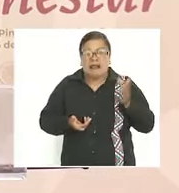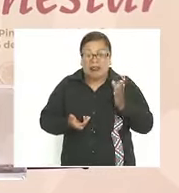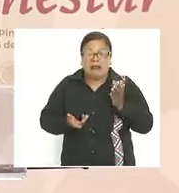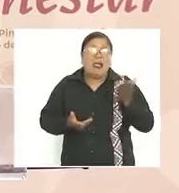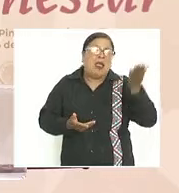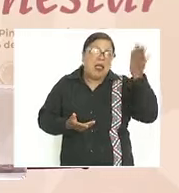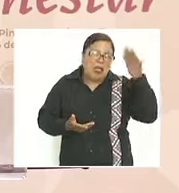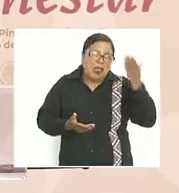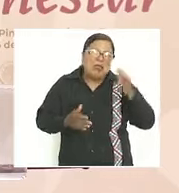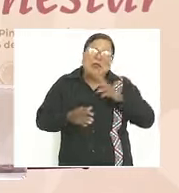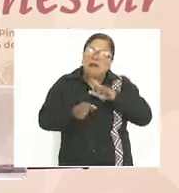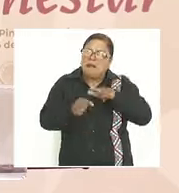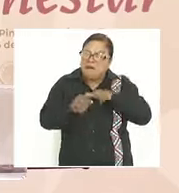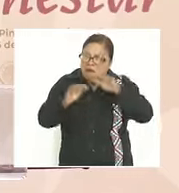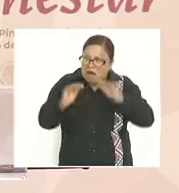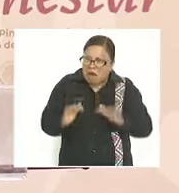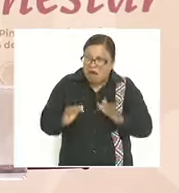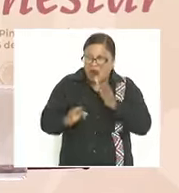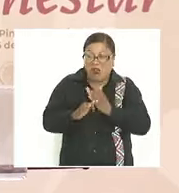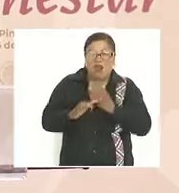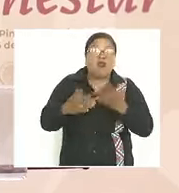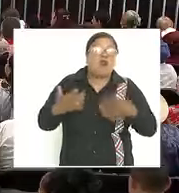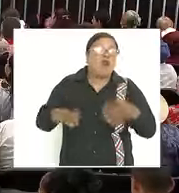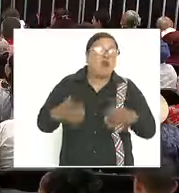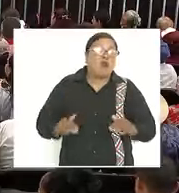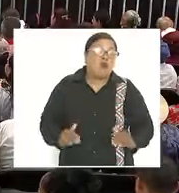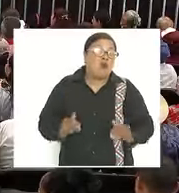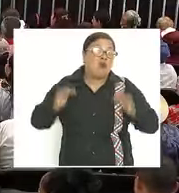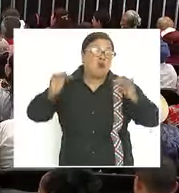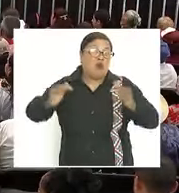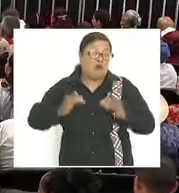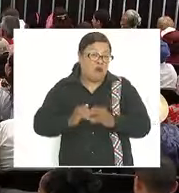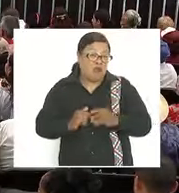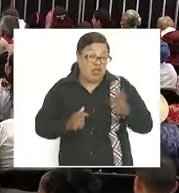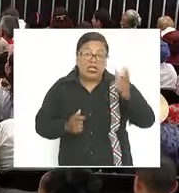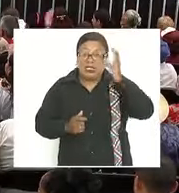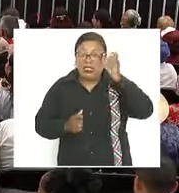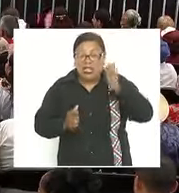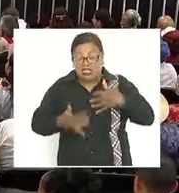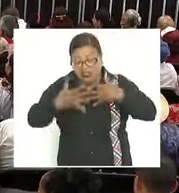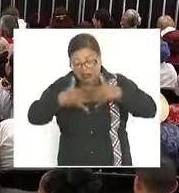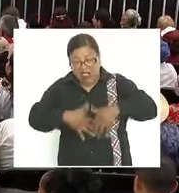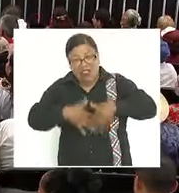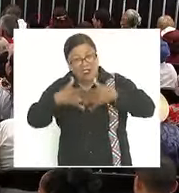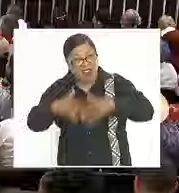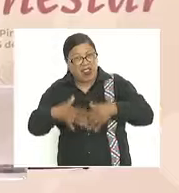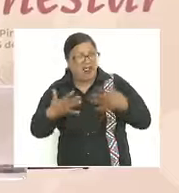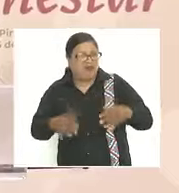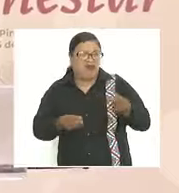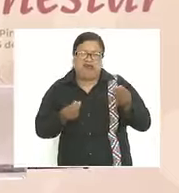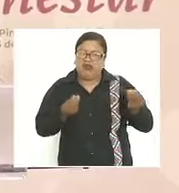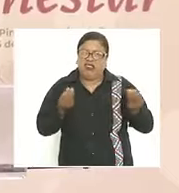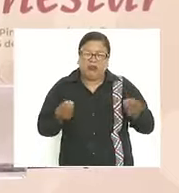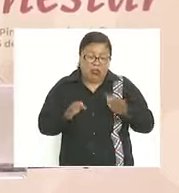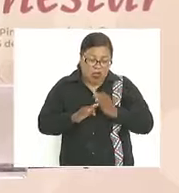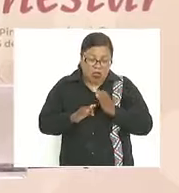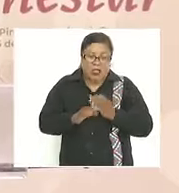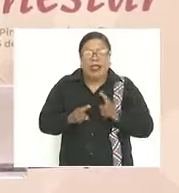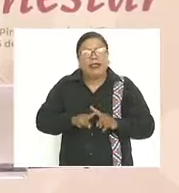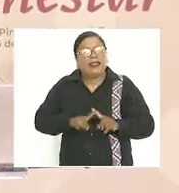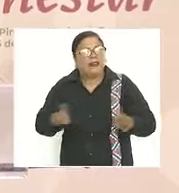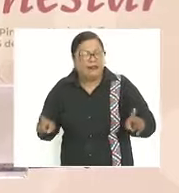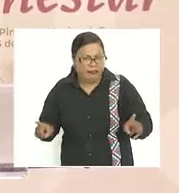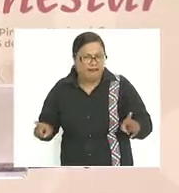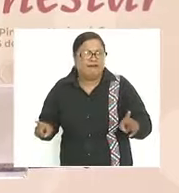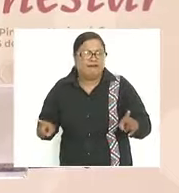ahora China se convirtió en la fábrica del mundo entonces ahora es distinto ahora